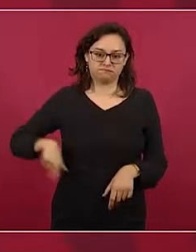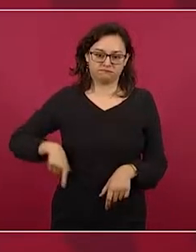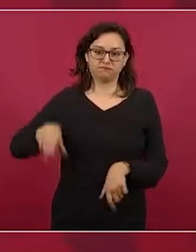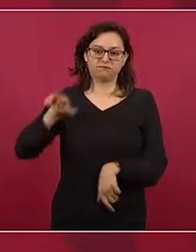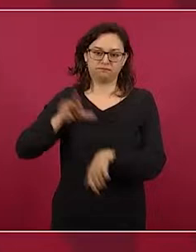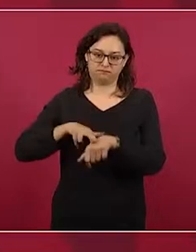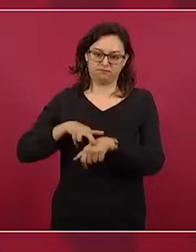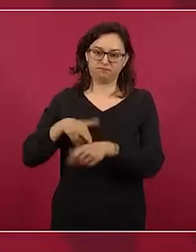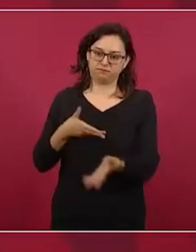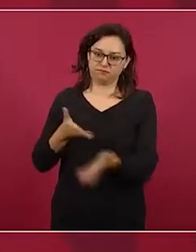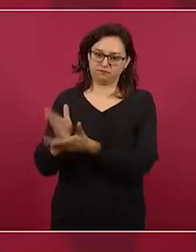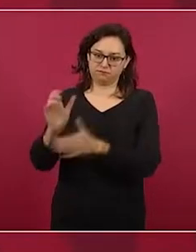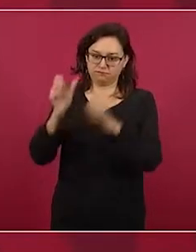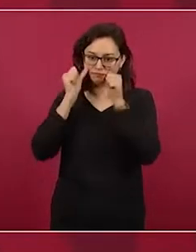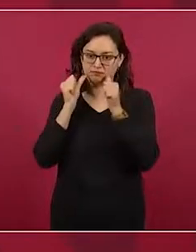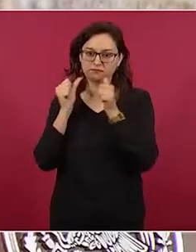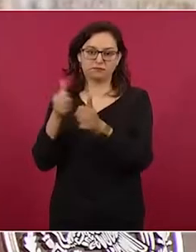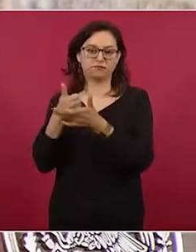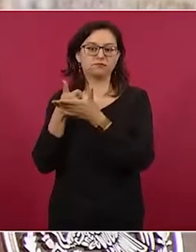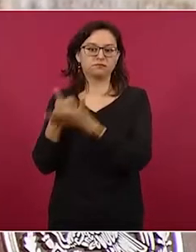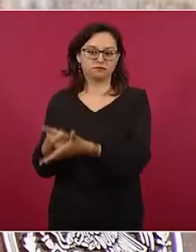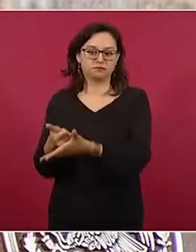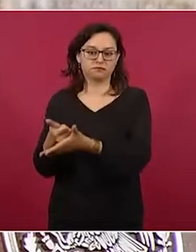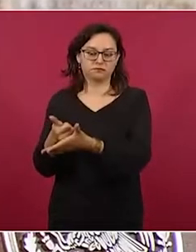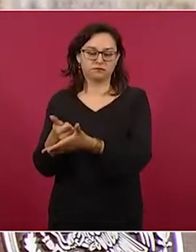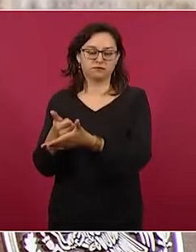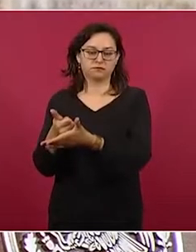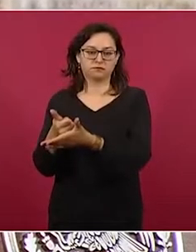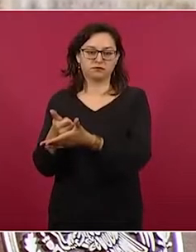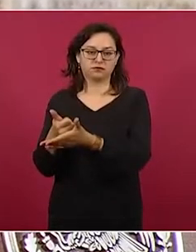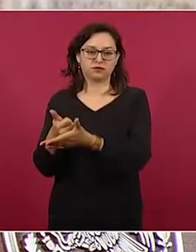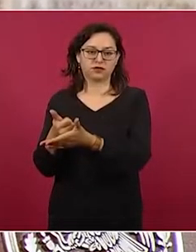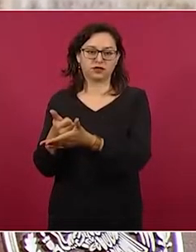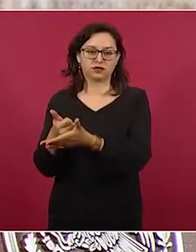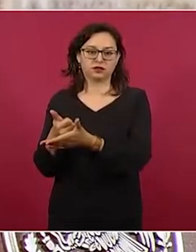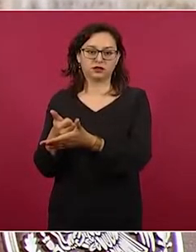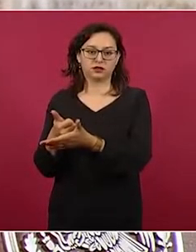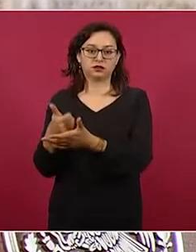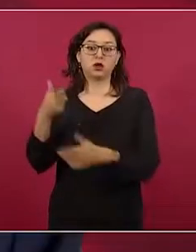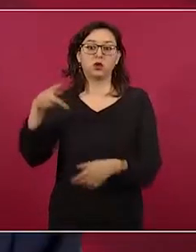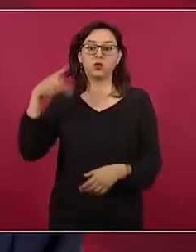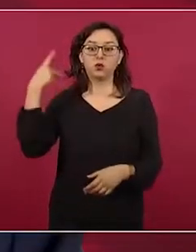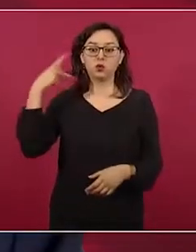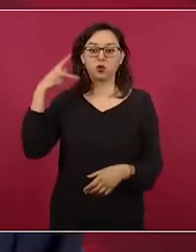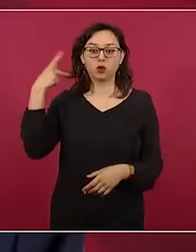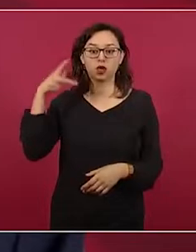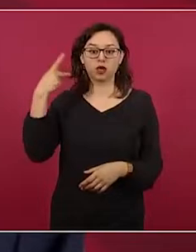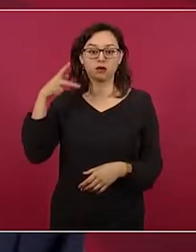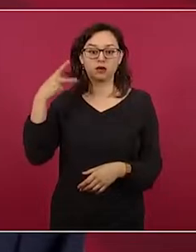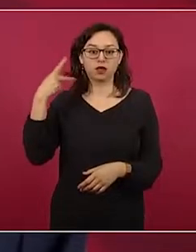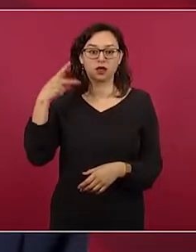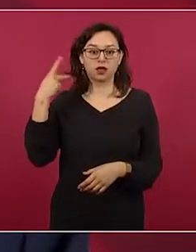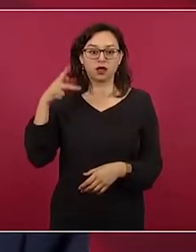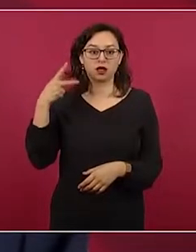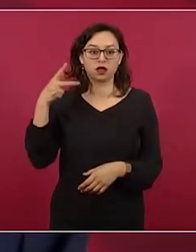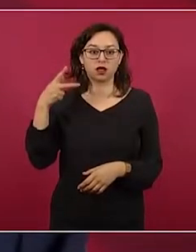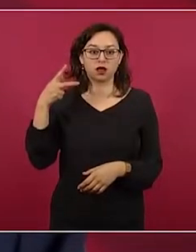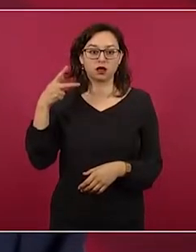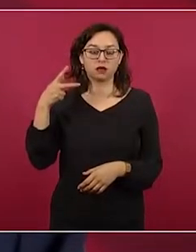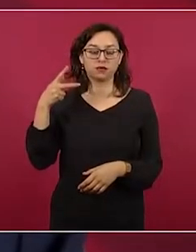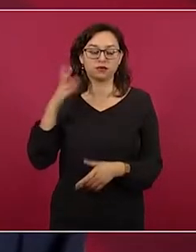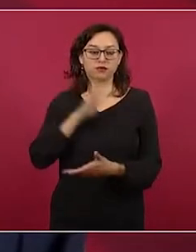de Puebla. Vamos a estar en Puebla desde